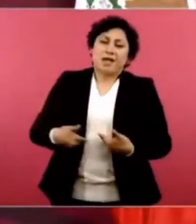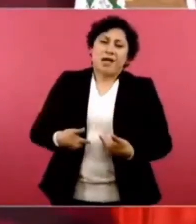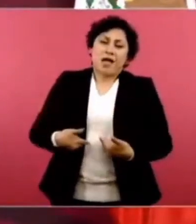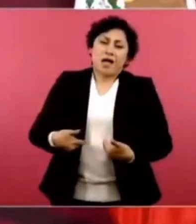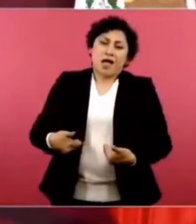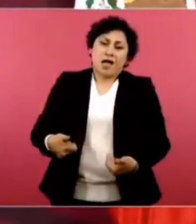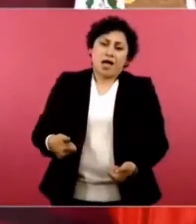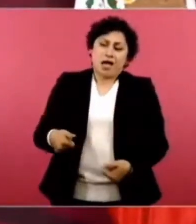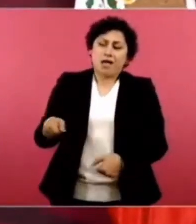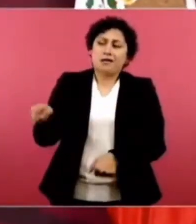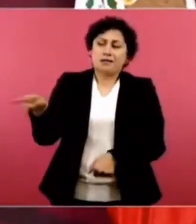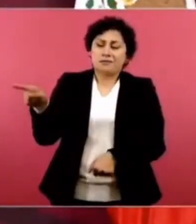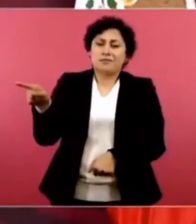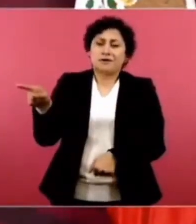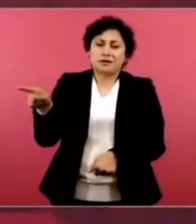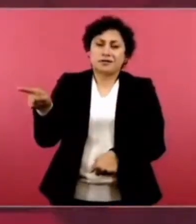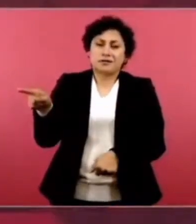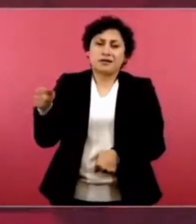dinero.